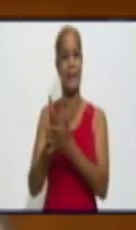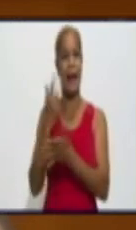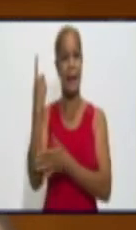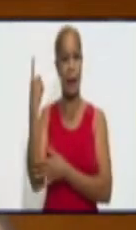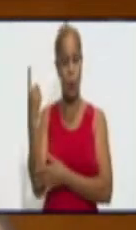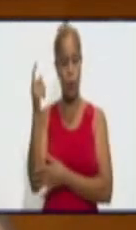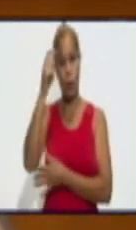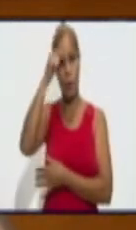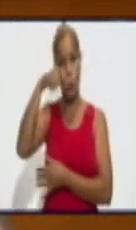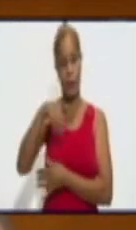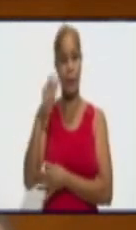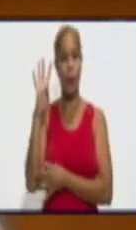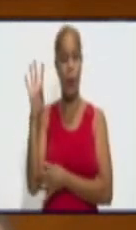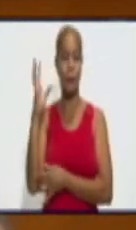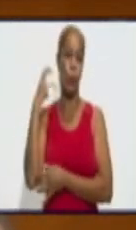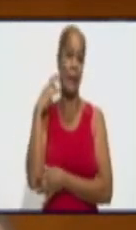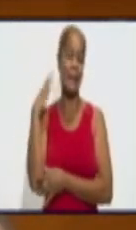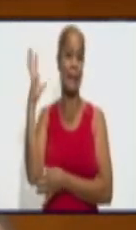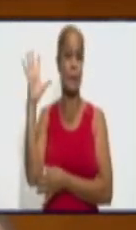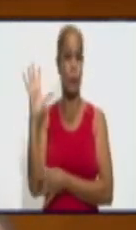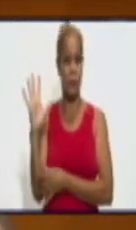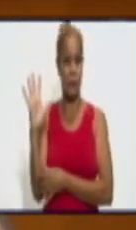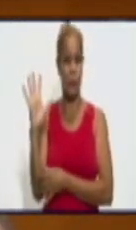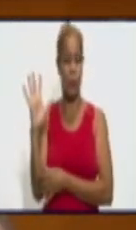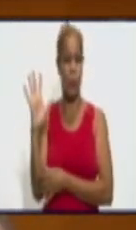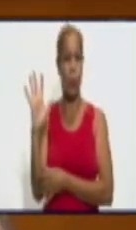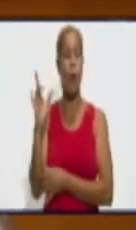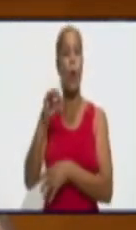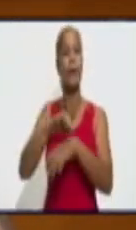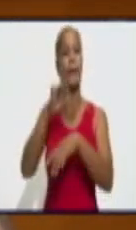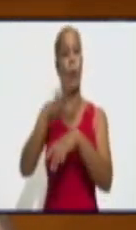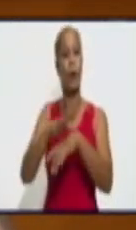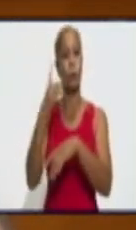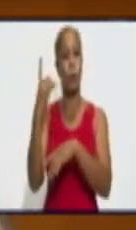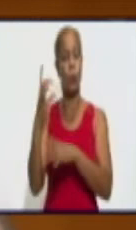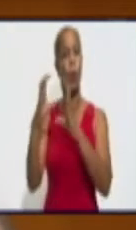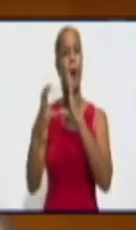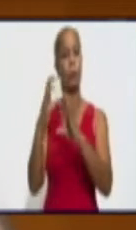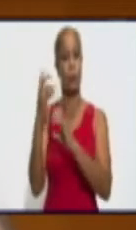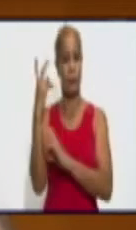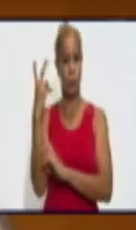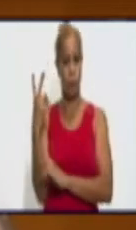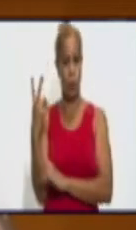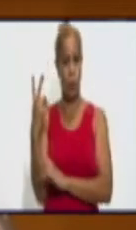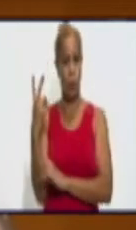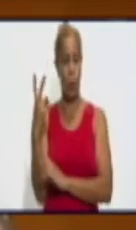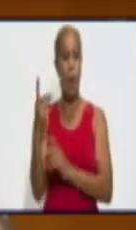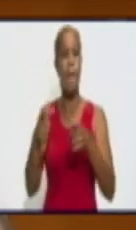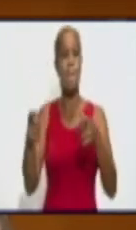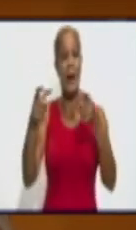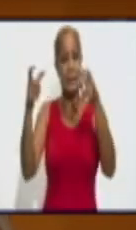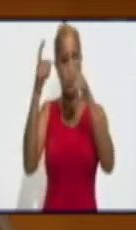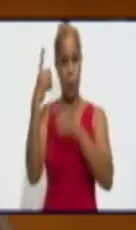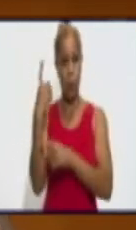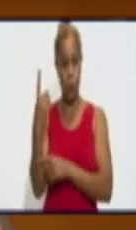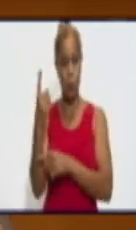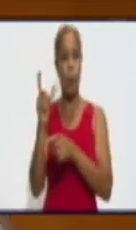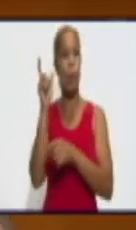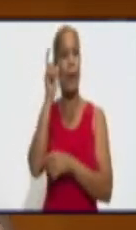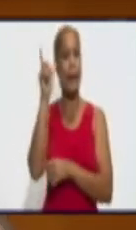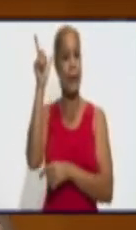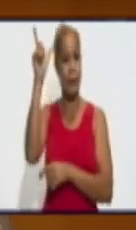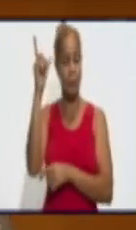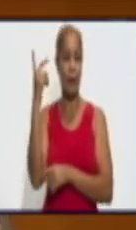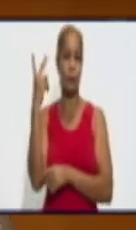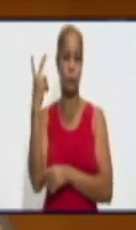Jiguaní 4, Manzanillo 5, Río Cauto 1, Cautocristo 2, Bemazo 1 y Guayarriba 2, que los